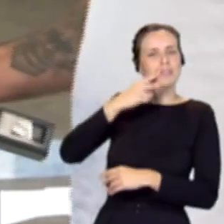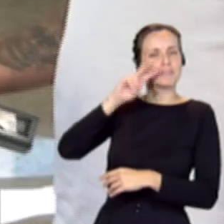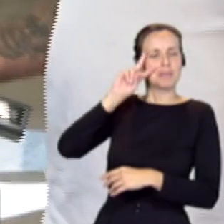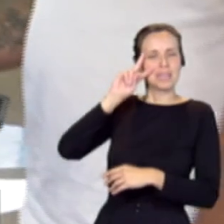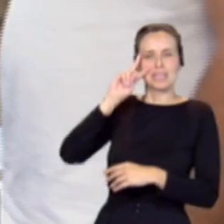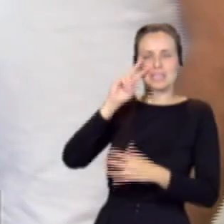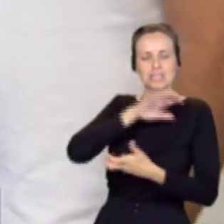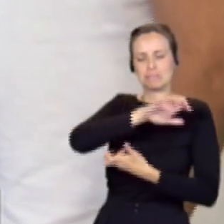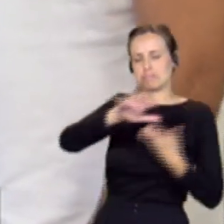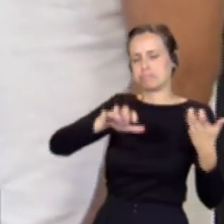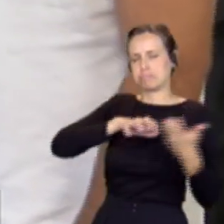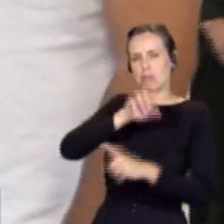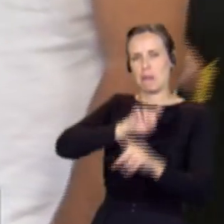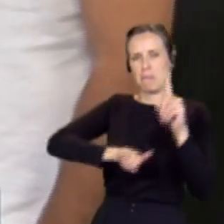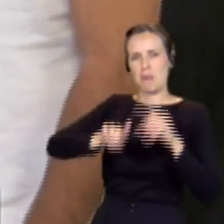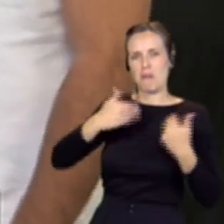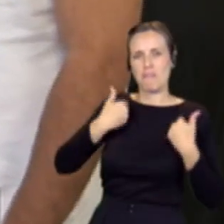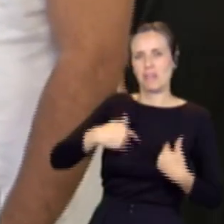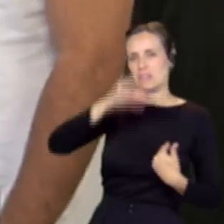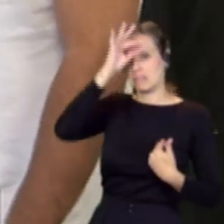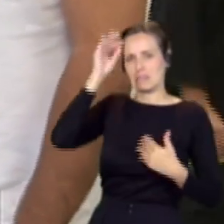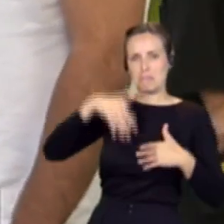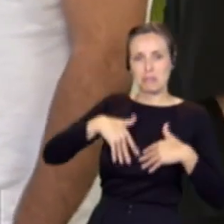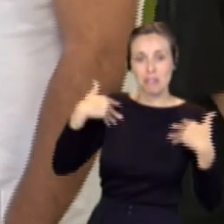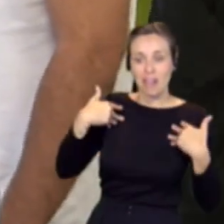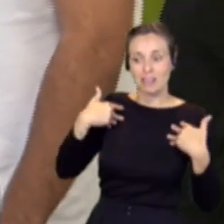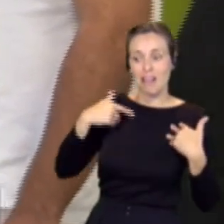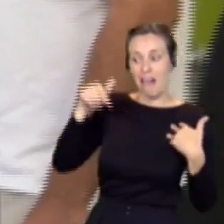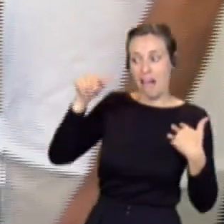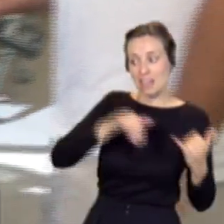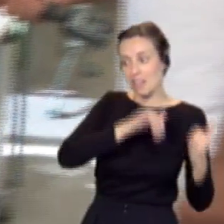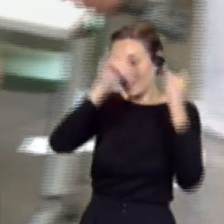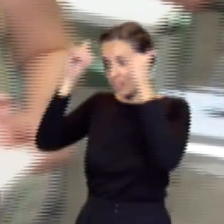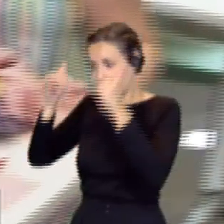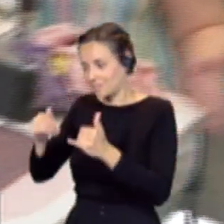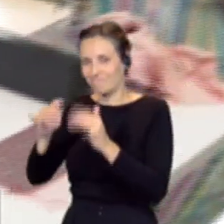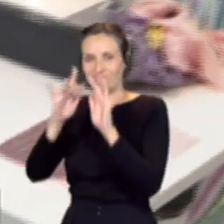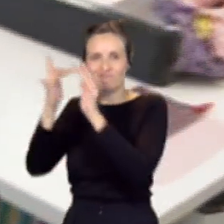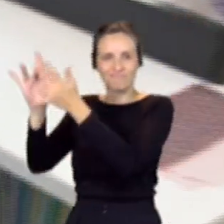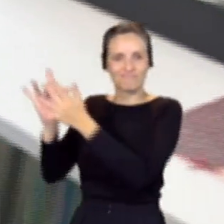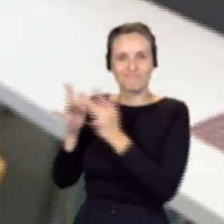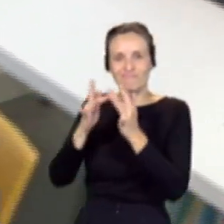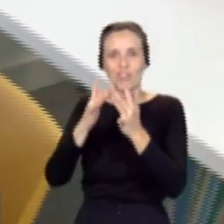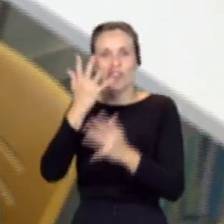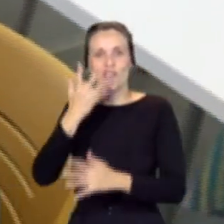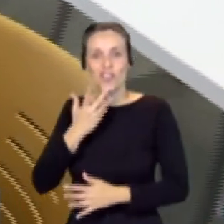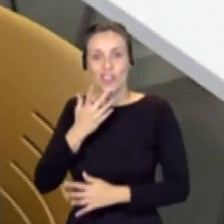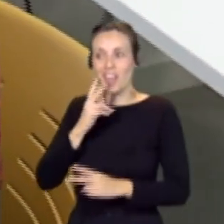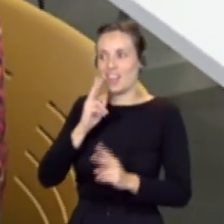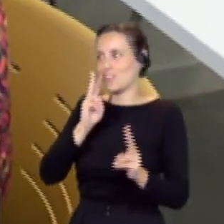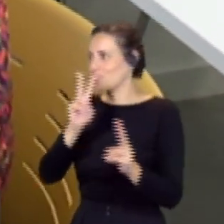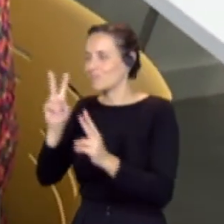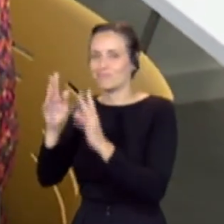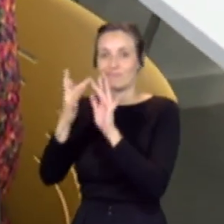Y venir aquí, pues es relacionarnos, es conocernos y es mucho más que coser, es